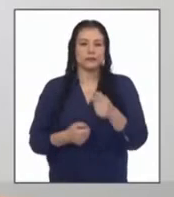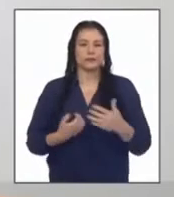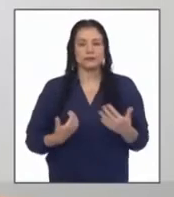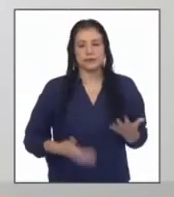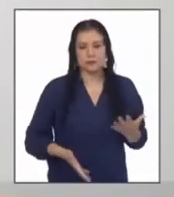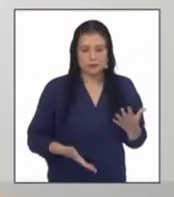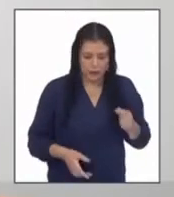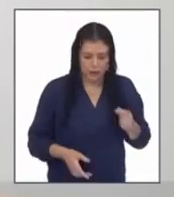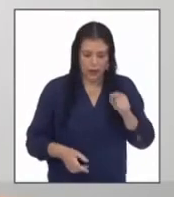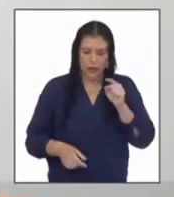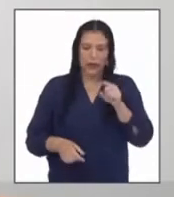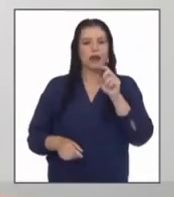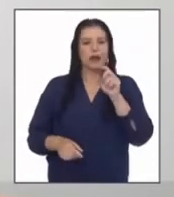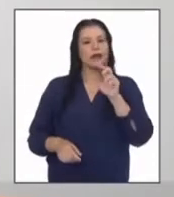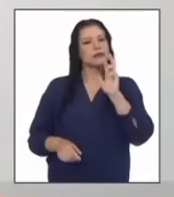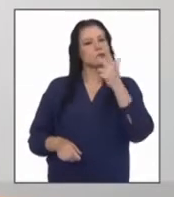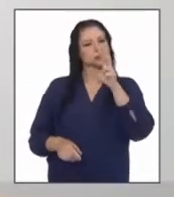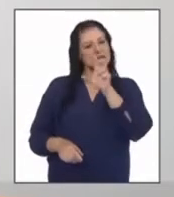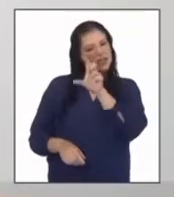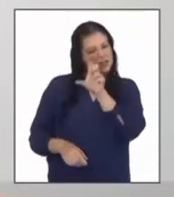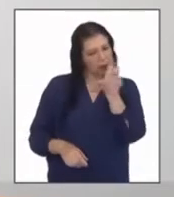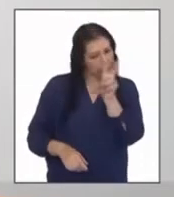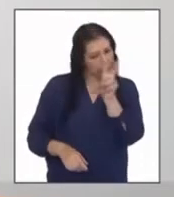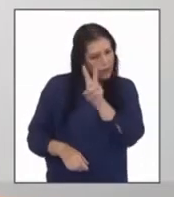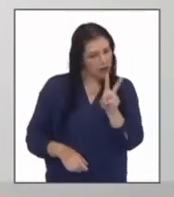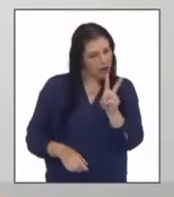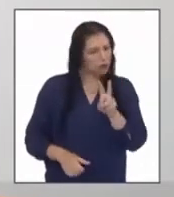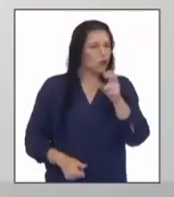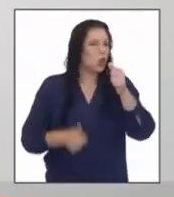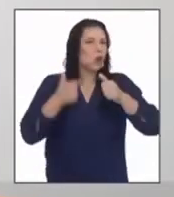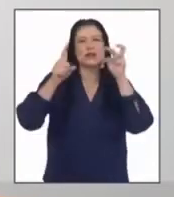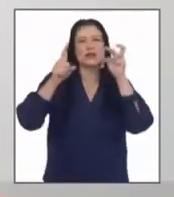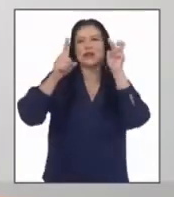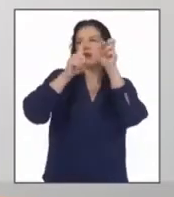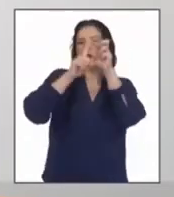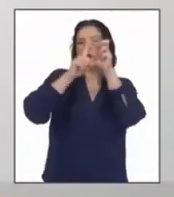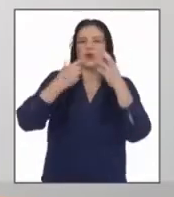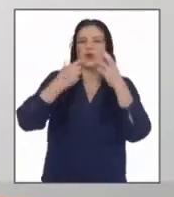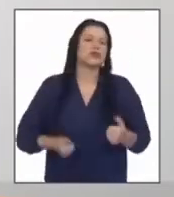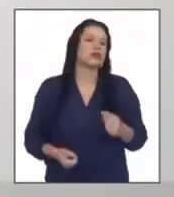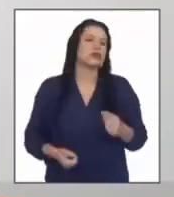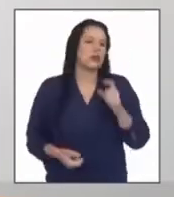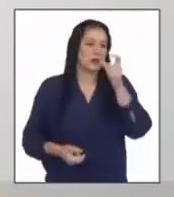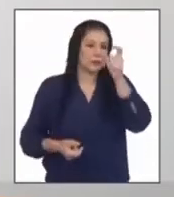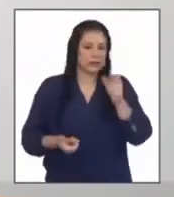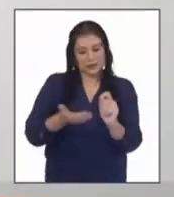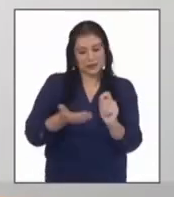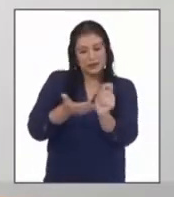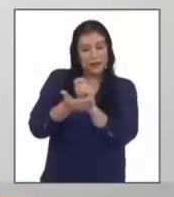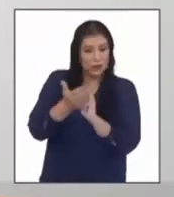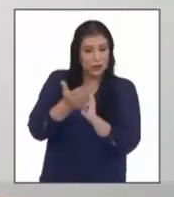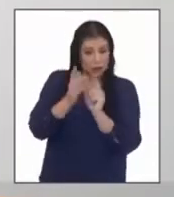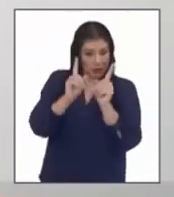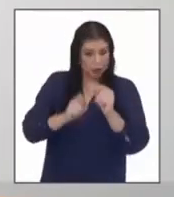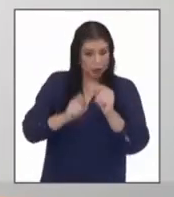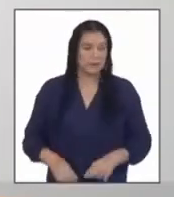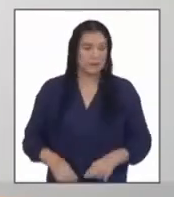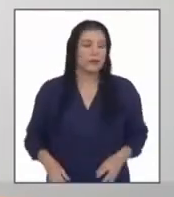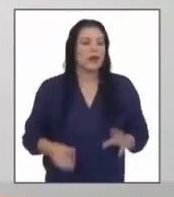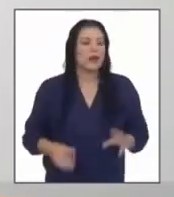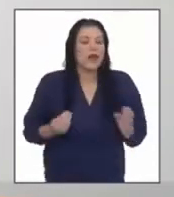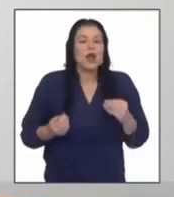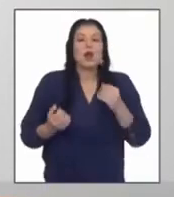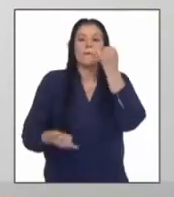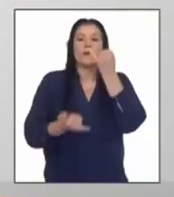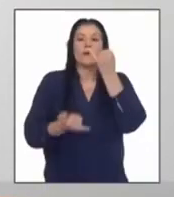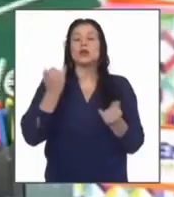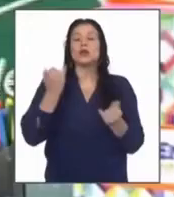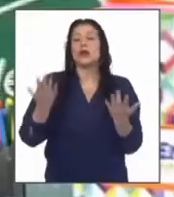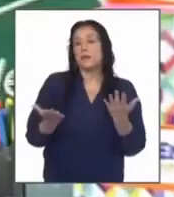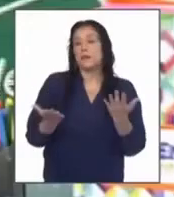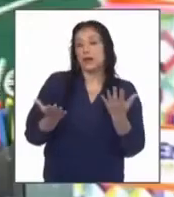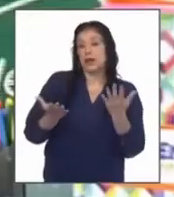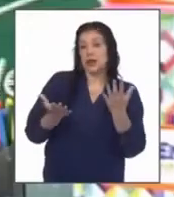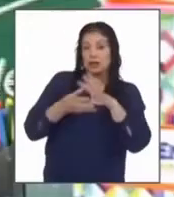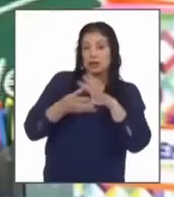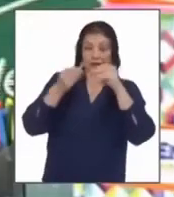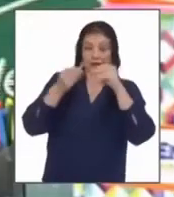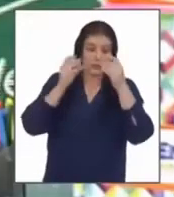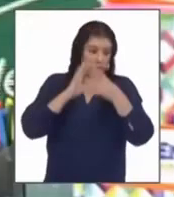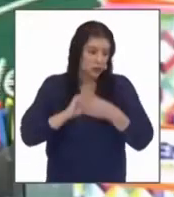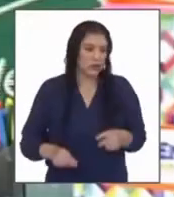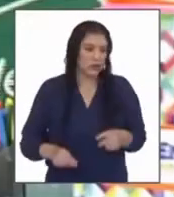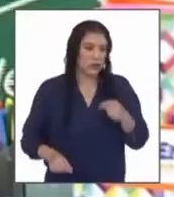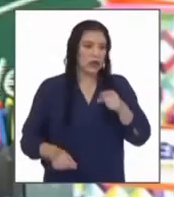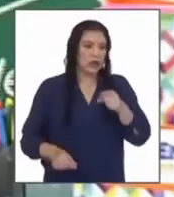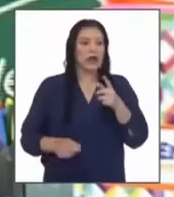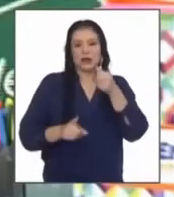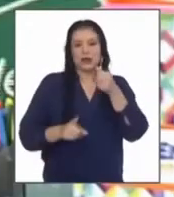en este párrafo cuál es el propósito de la autora como cierra la crónica aquí si vemos